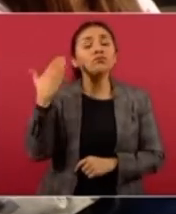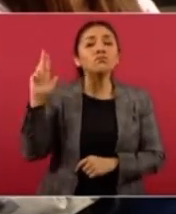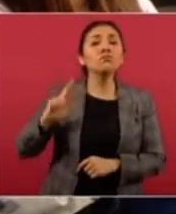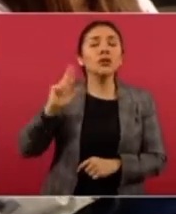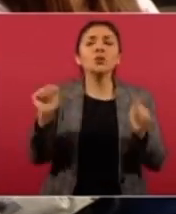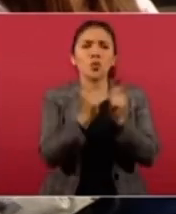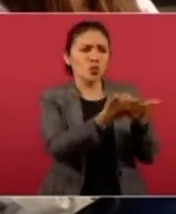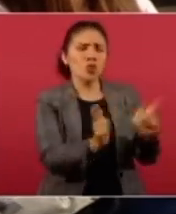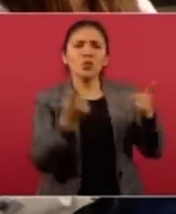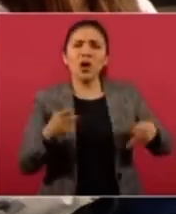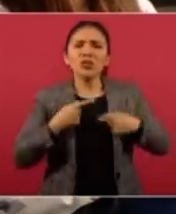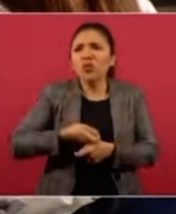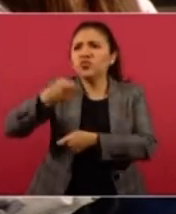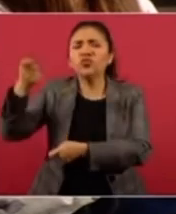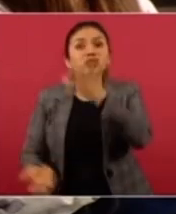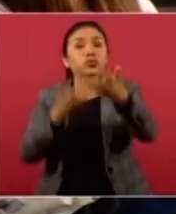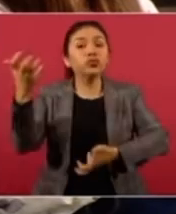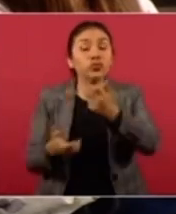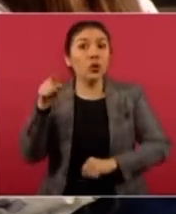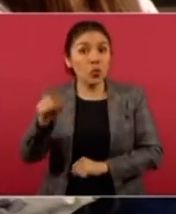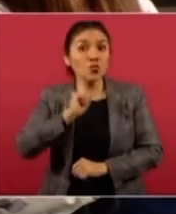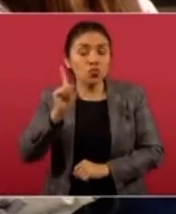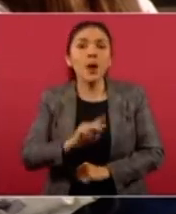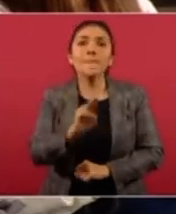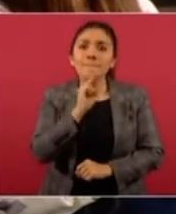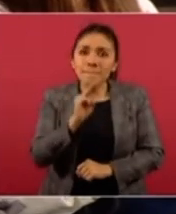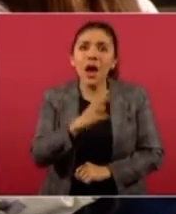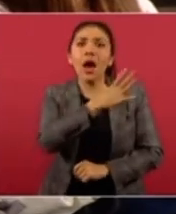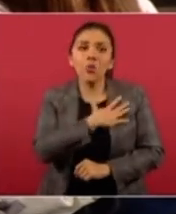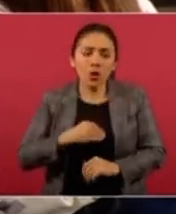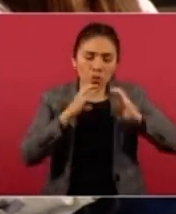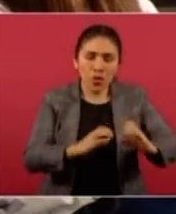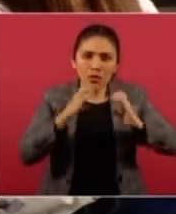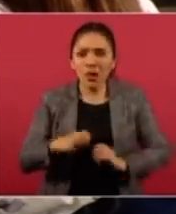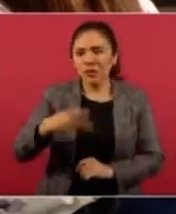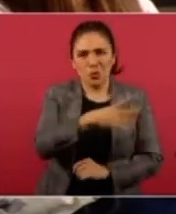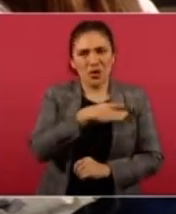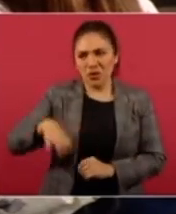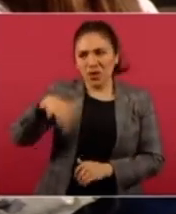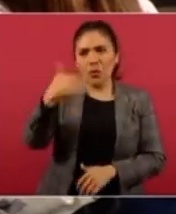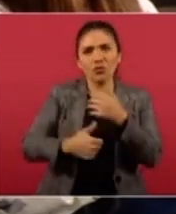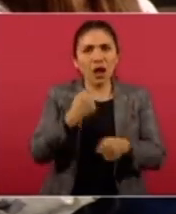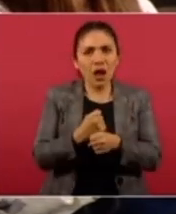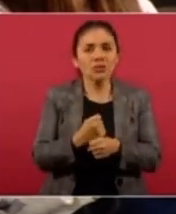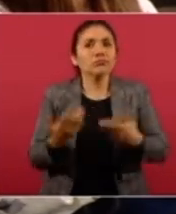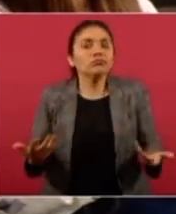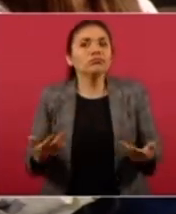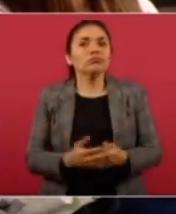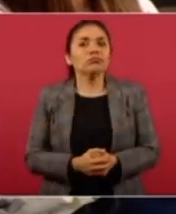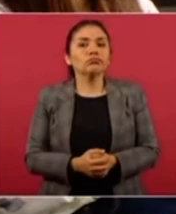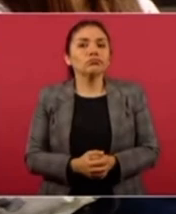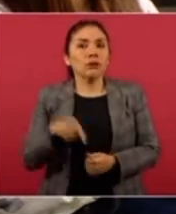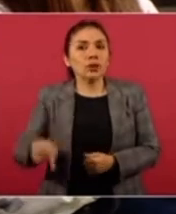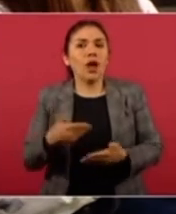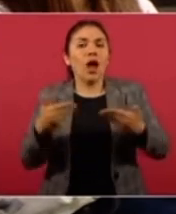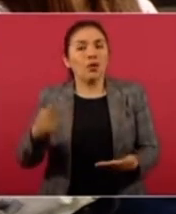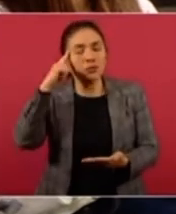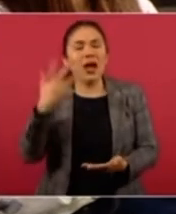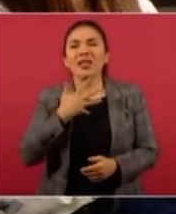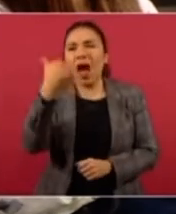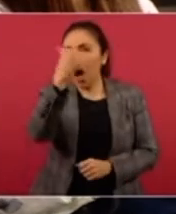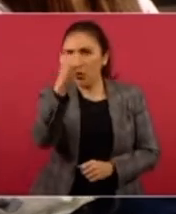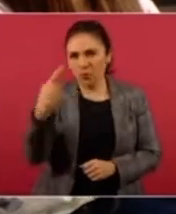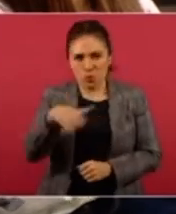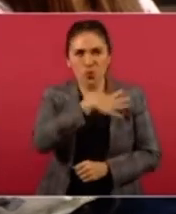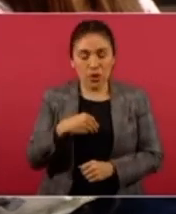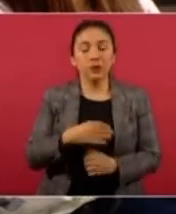fuego un grupo de personas. Ella es madre, era madre, era cuidadora también de su hijo de 11 años, quien tiene el trastorno de espectro autista.